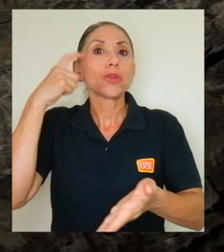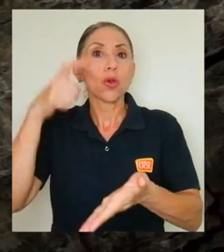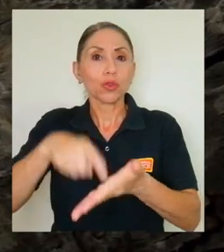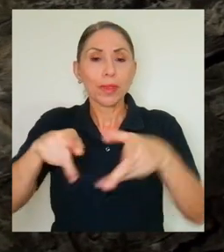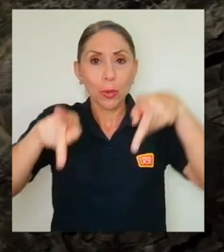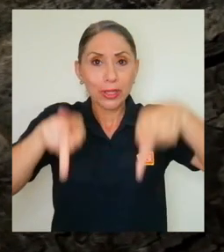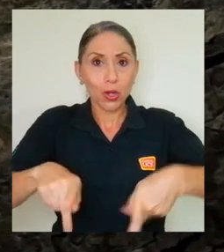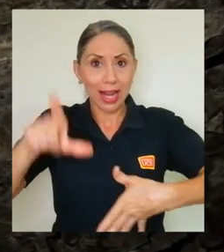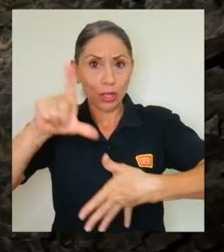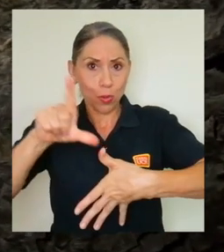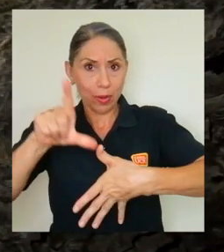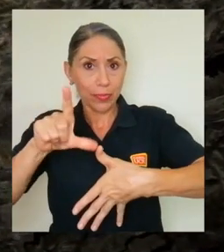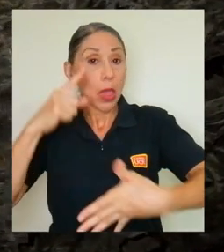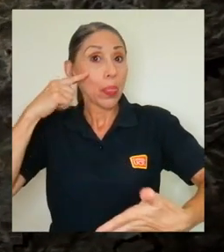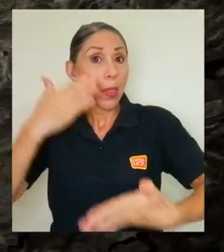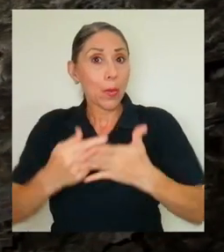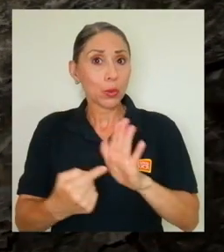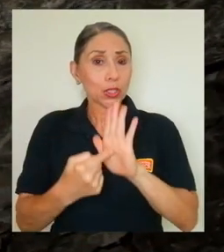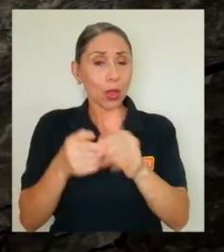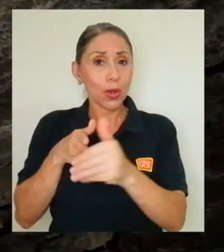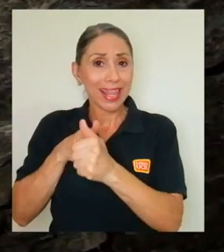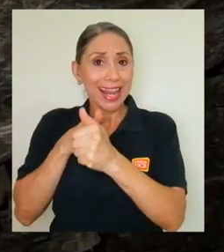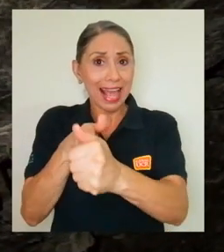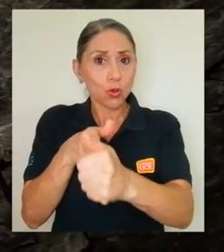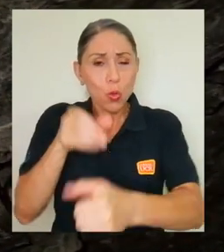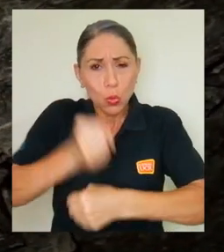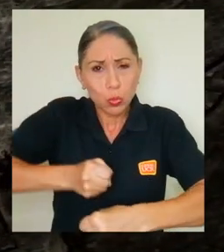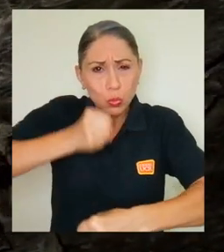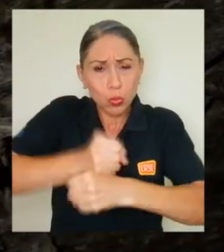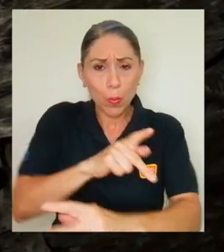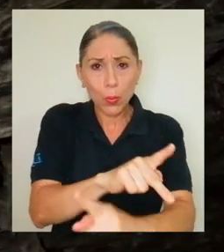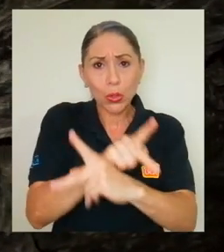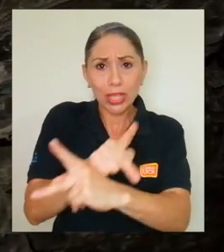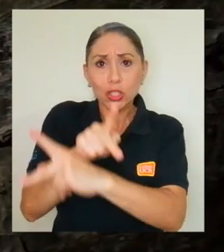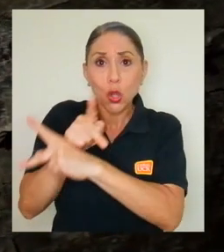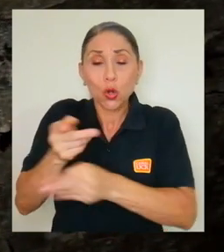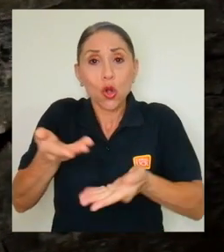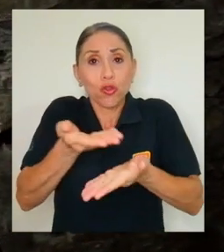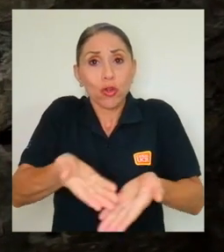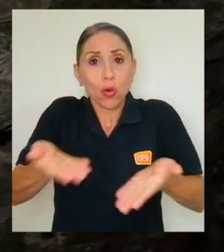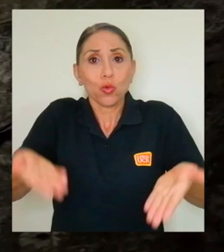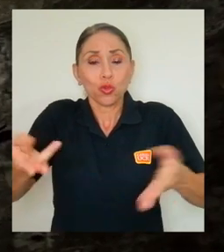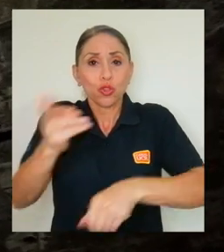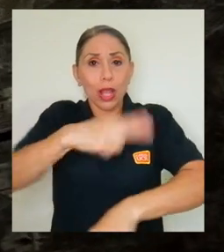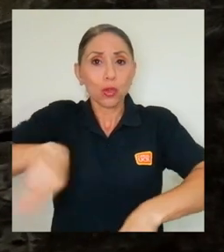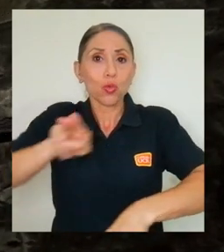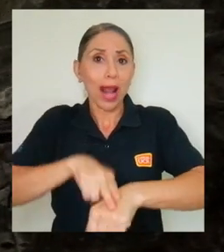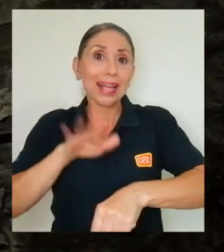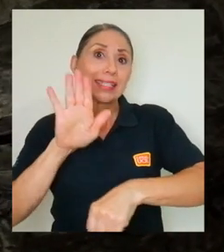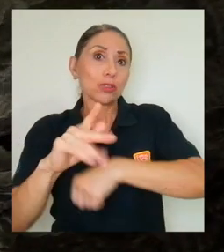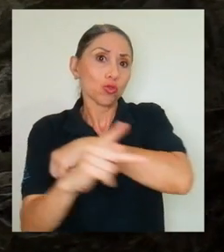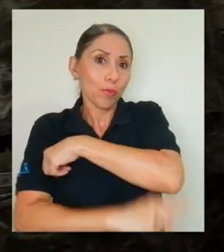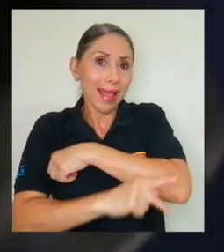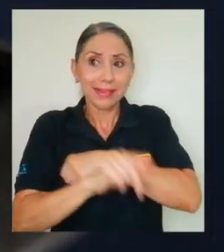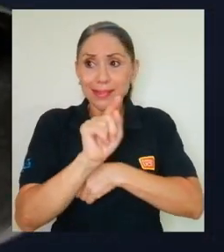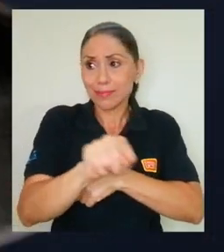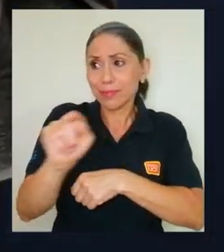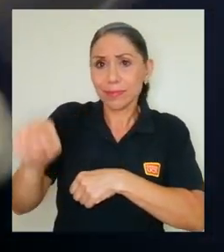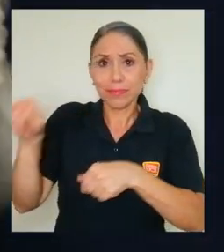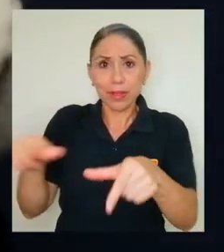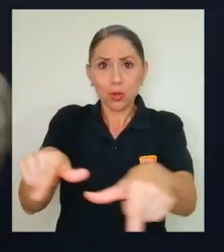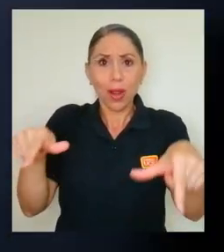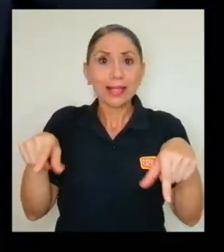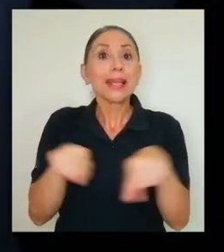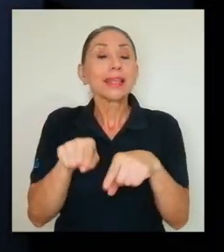Latinoamérica que ha demostrado liderazgo en la gestión y protección de los recursos naturales de sus regiones y países y que